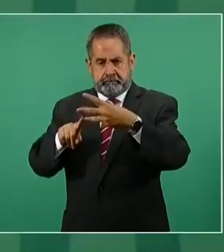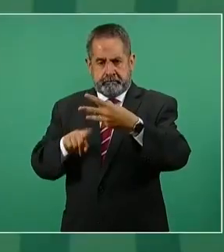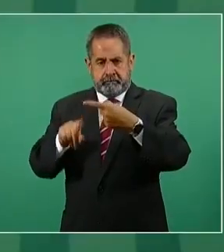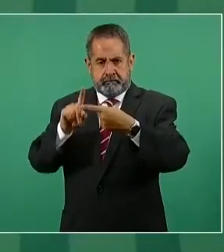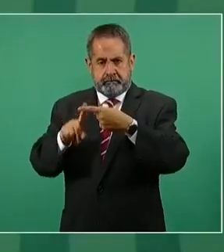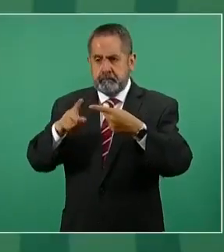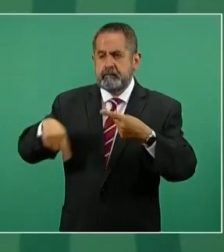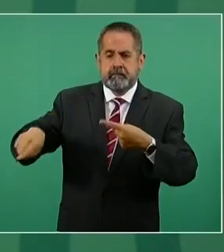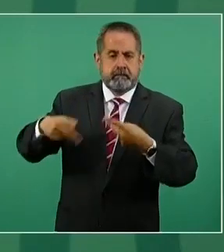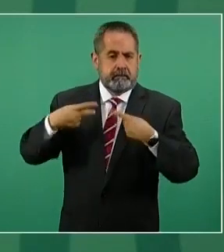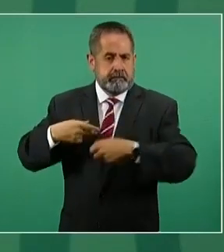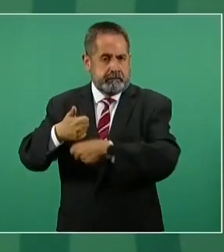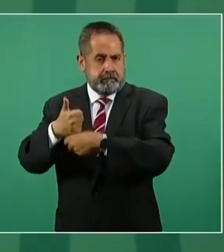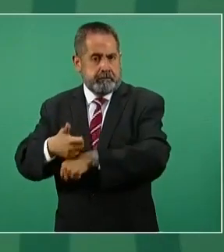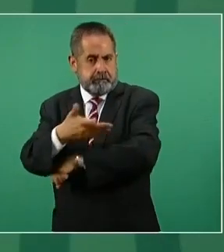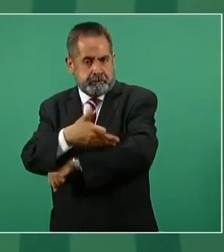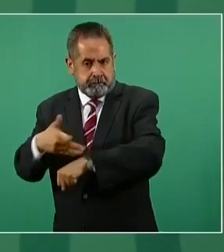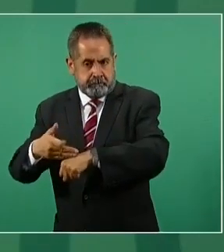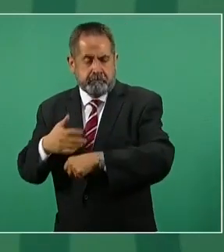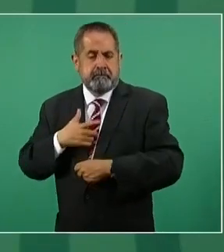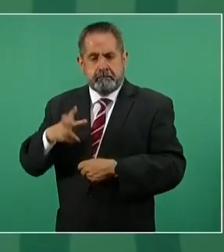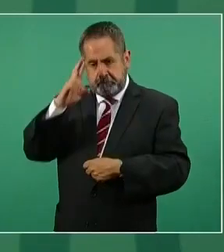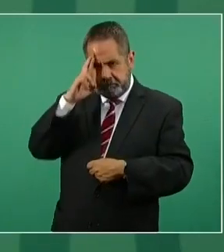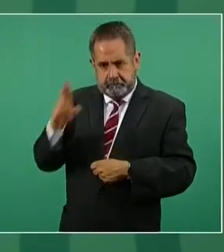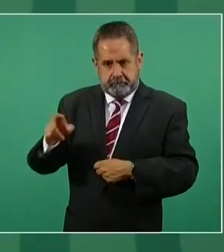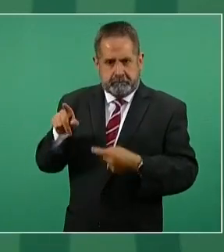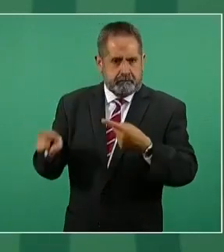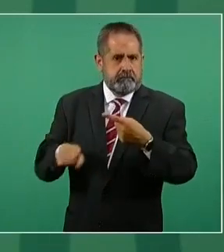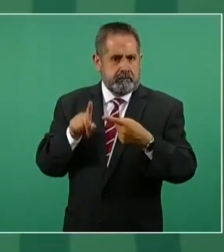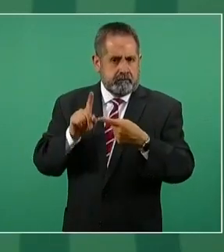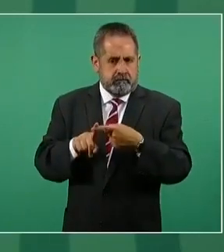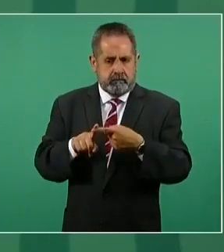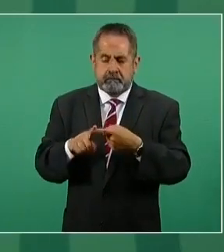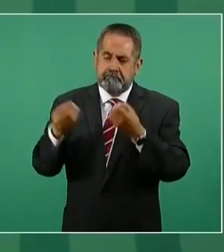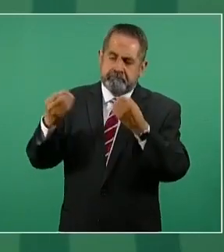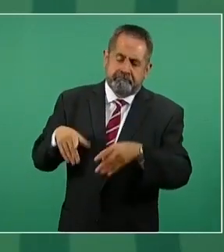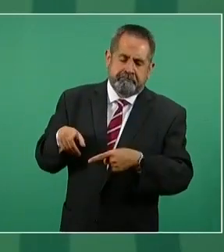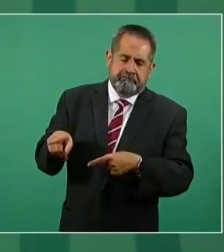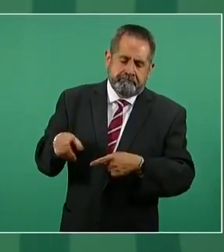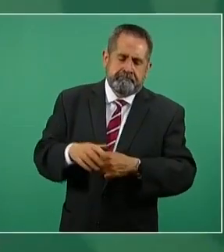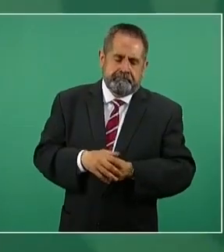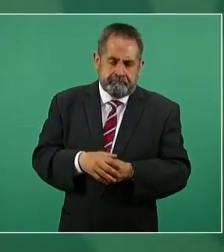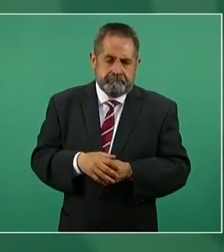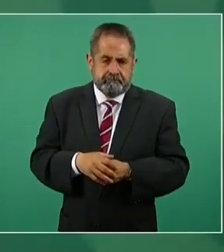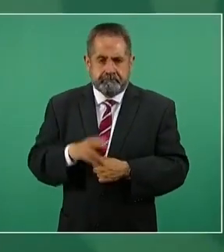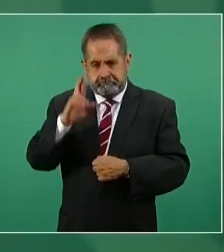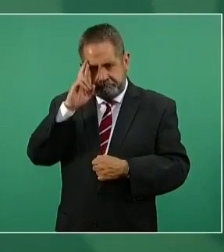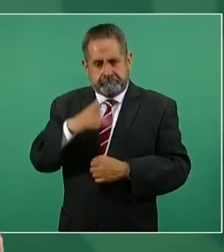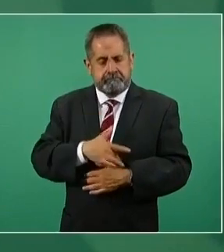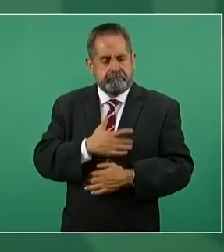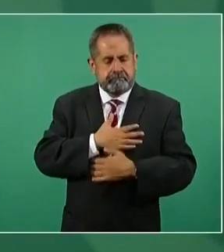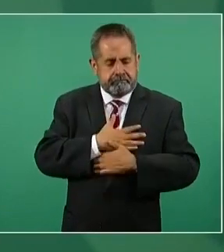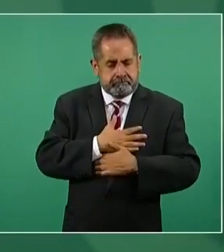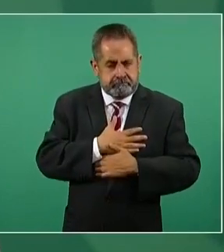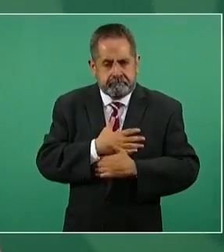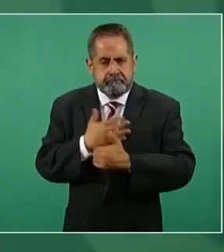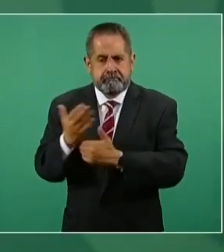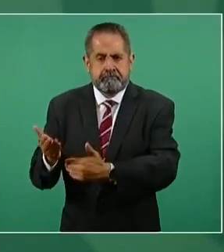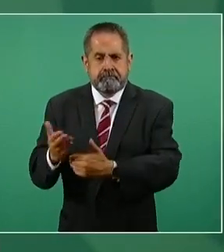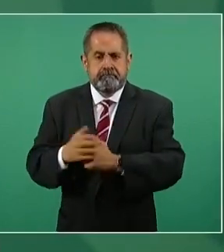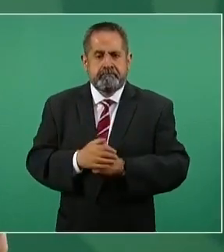Respeto a las familias y a quienes fueron afectados, les manifiesto mis condolencias,